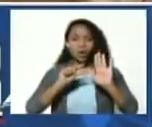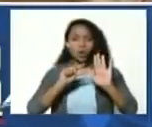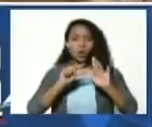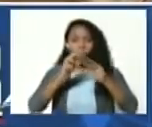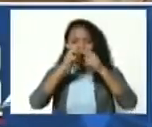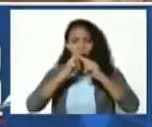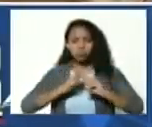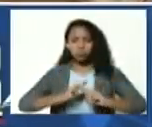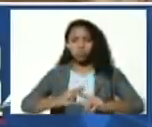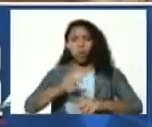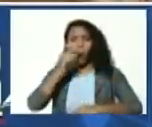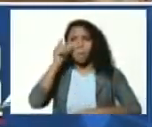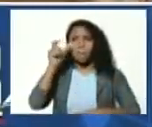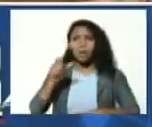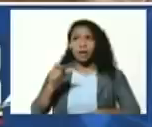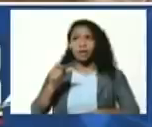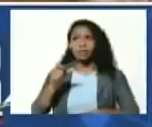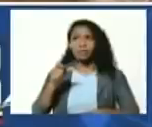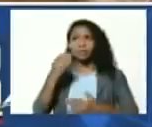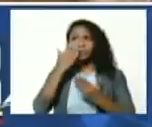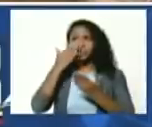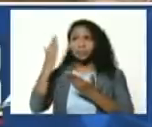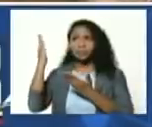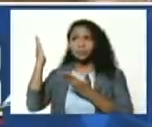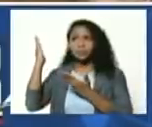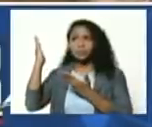Omar Hurtado Ratjuzzen